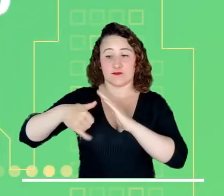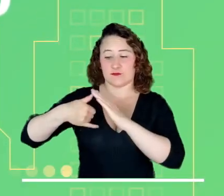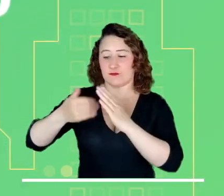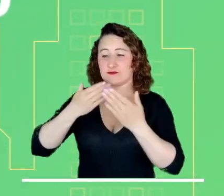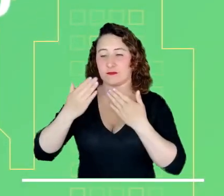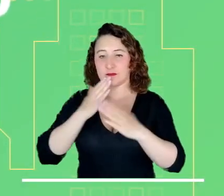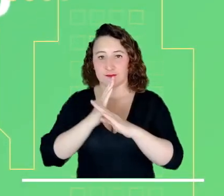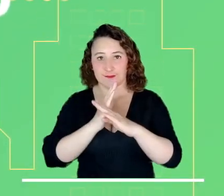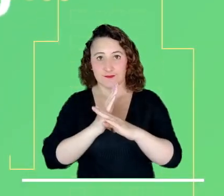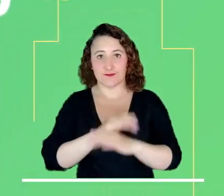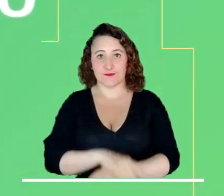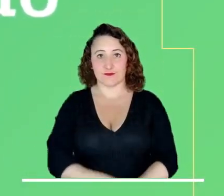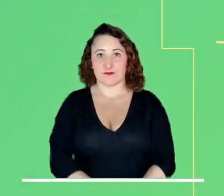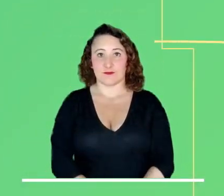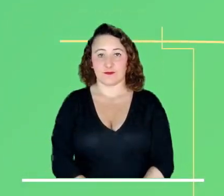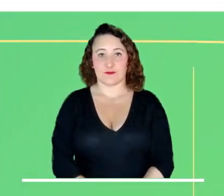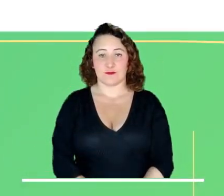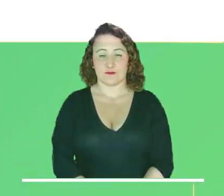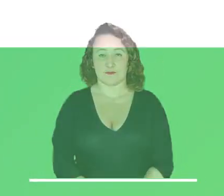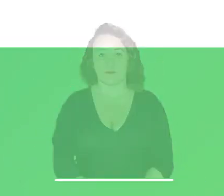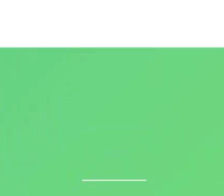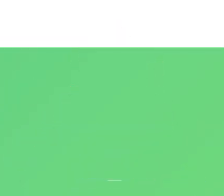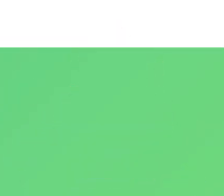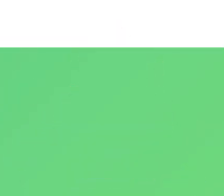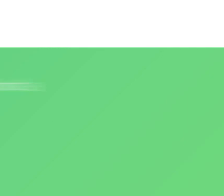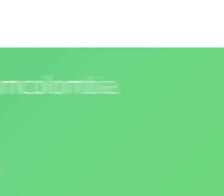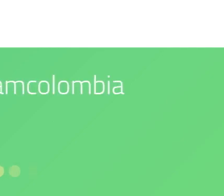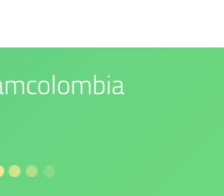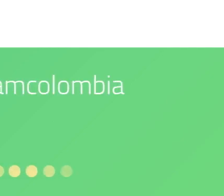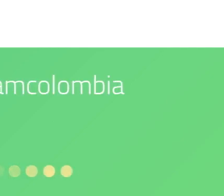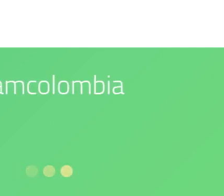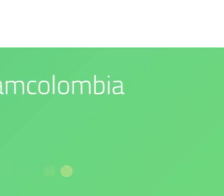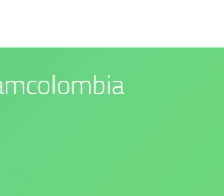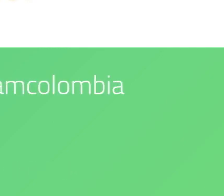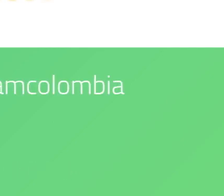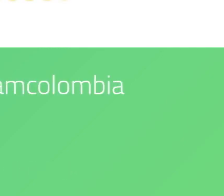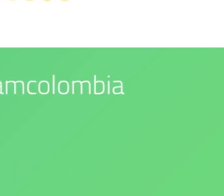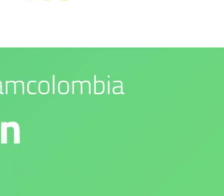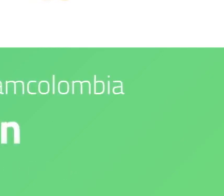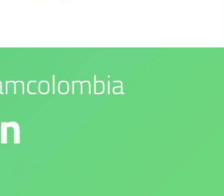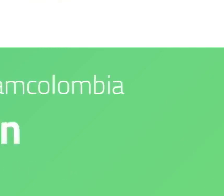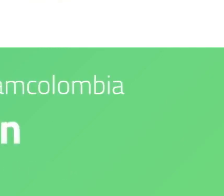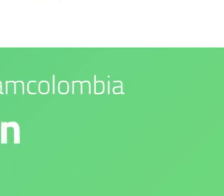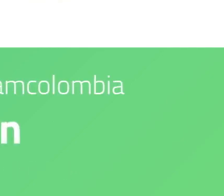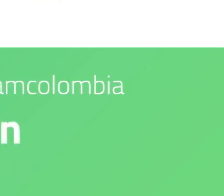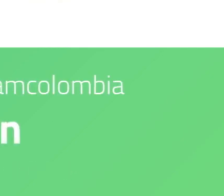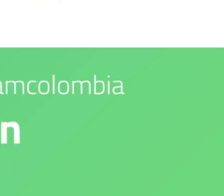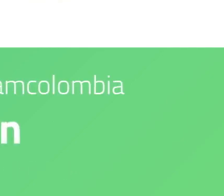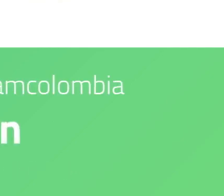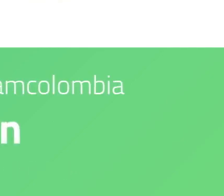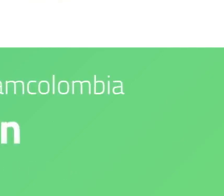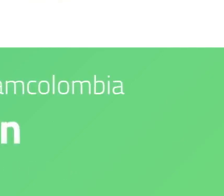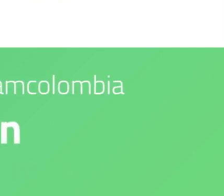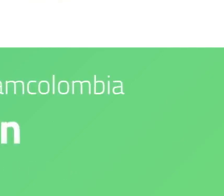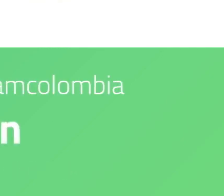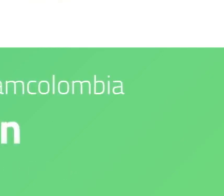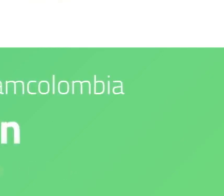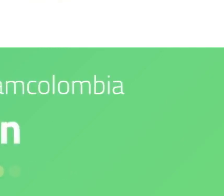nuestras redes sociales. Nuestro compromiso es con el medio ambiente. IDEAMP es confianza y prevención.